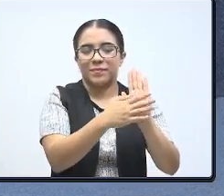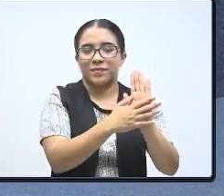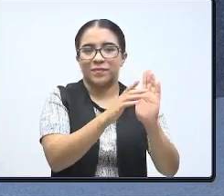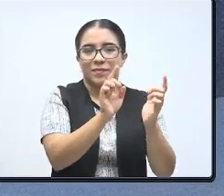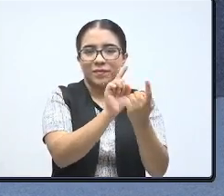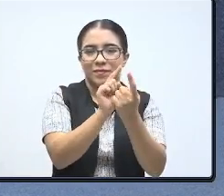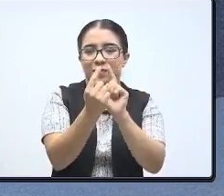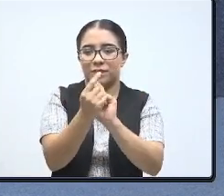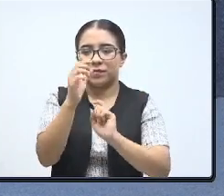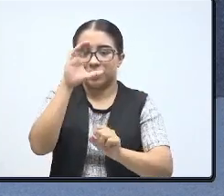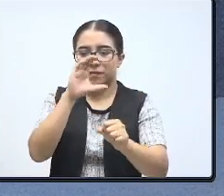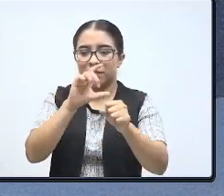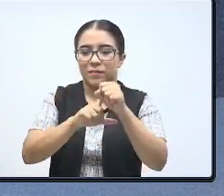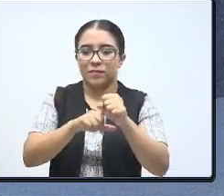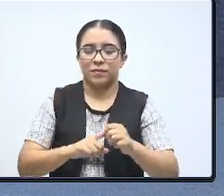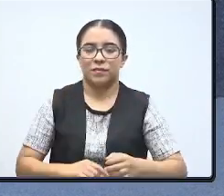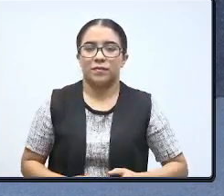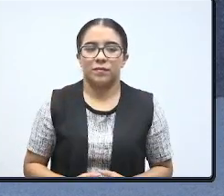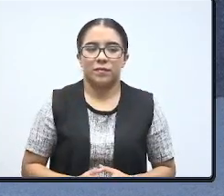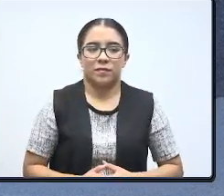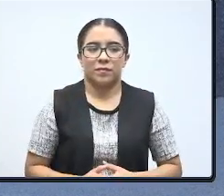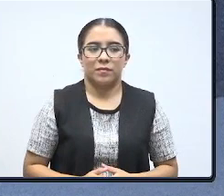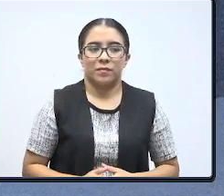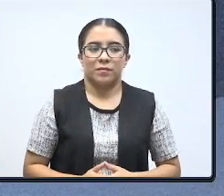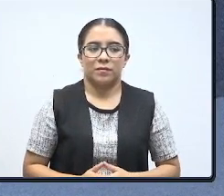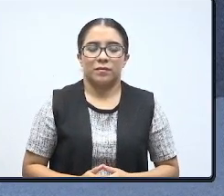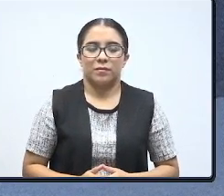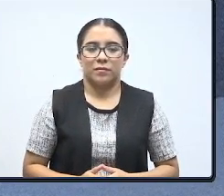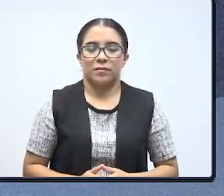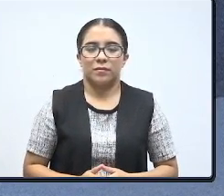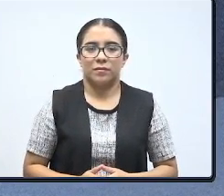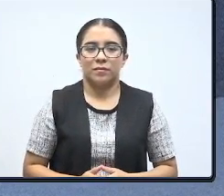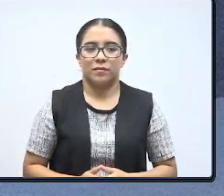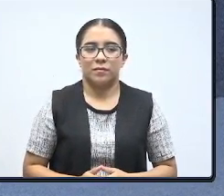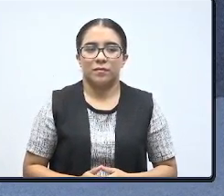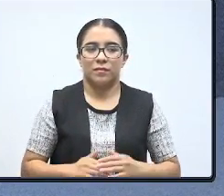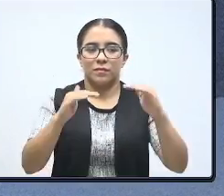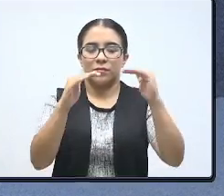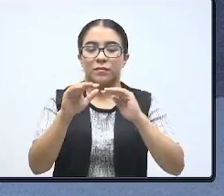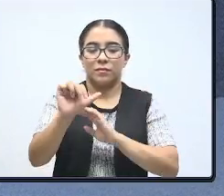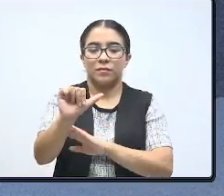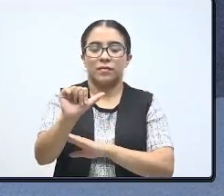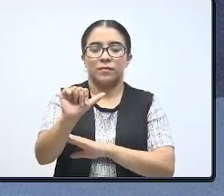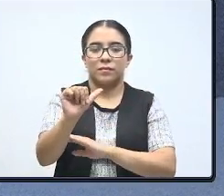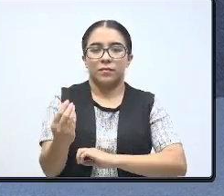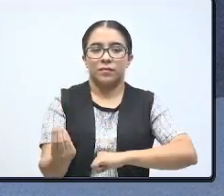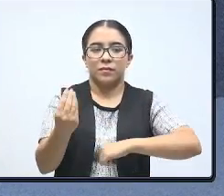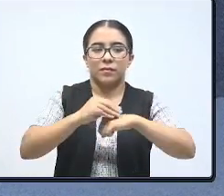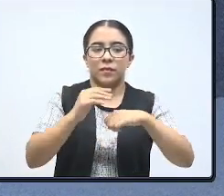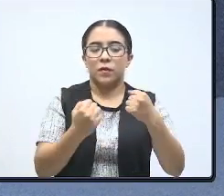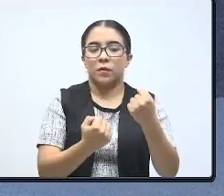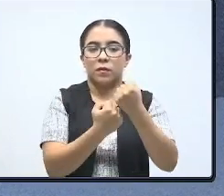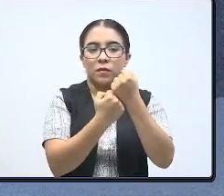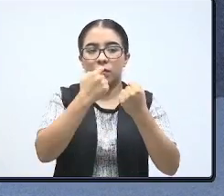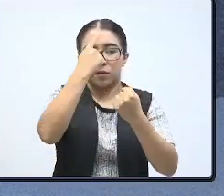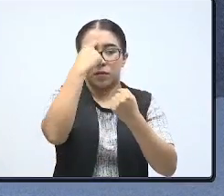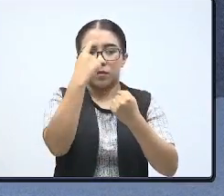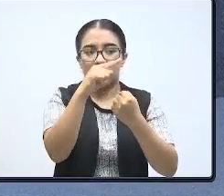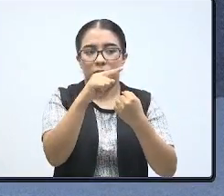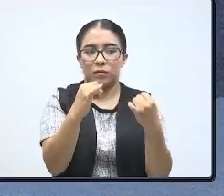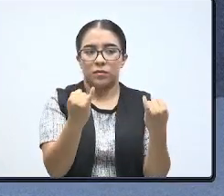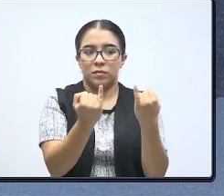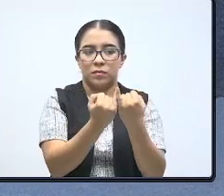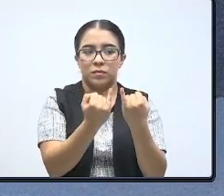interculturales, a fortalecer la implementación de la educación intercultural